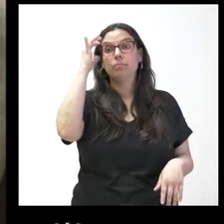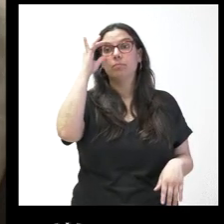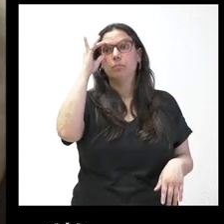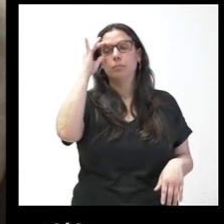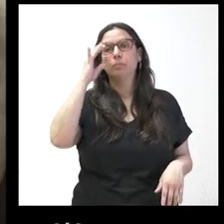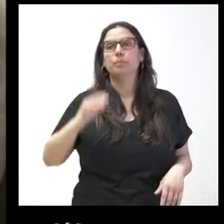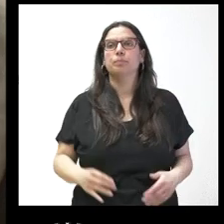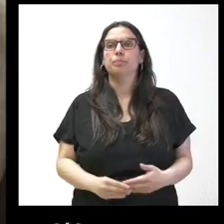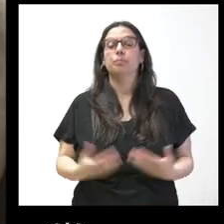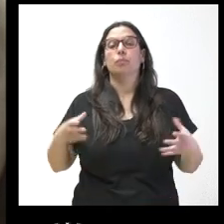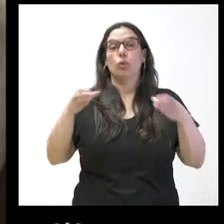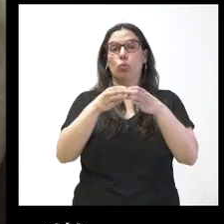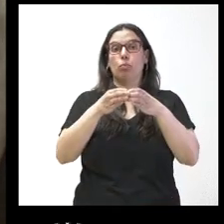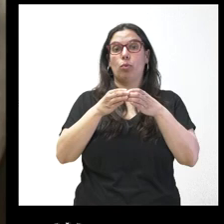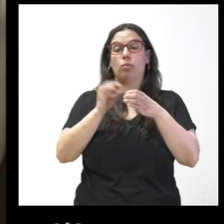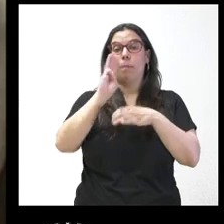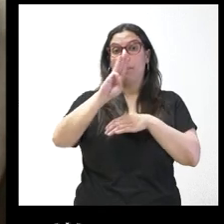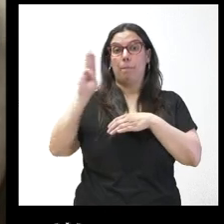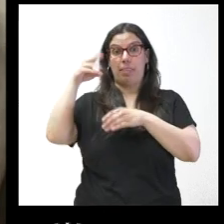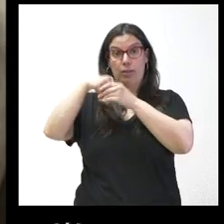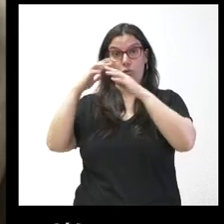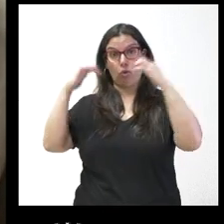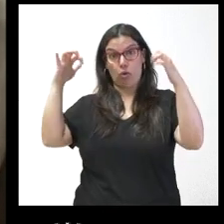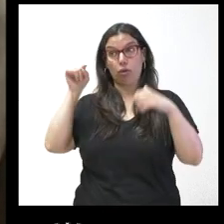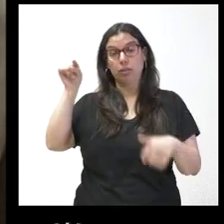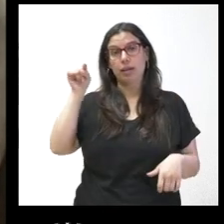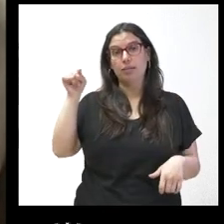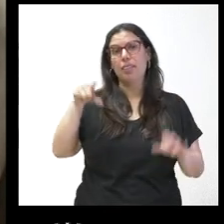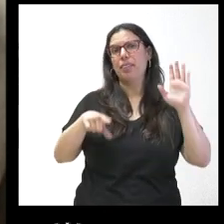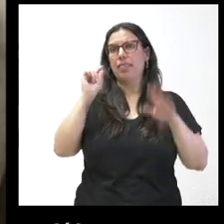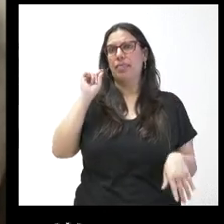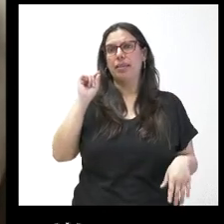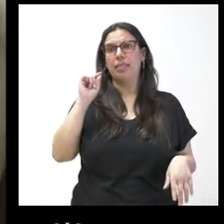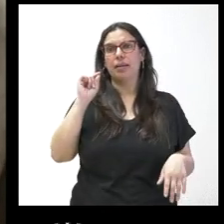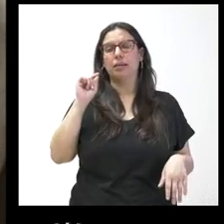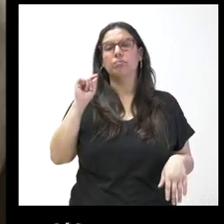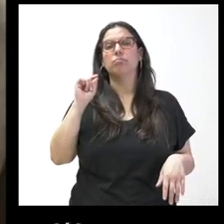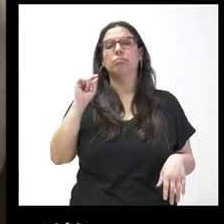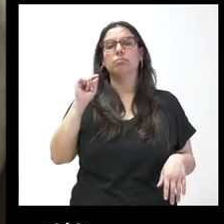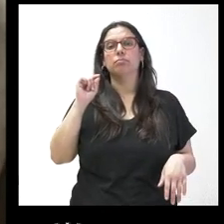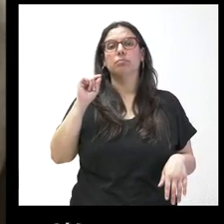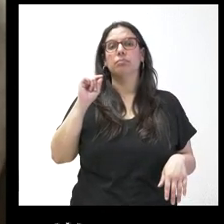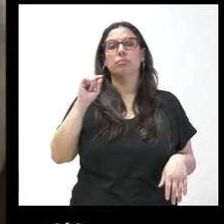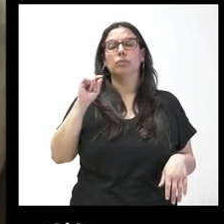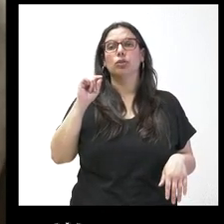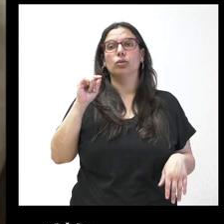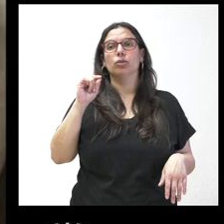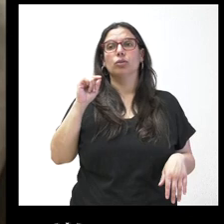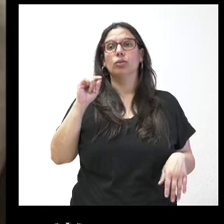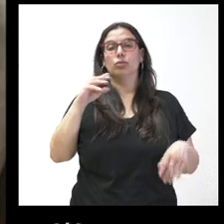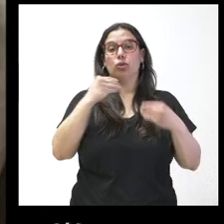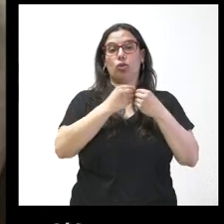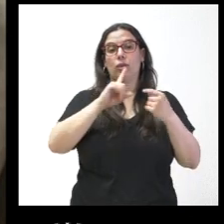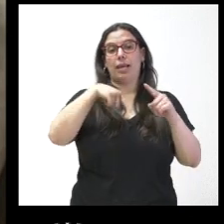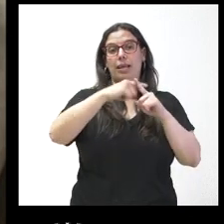el grupo parlamentario popular ha decidido no debatir con el que fue vicepresidente de la Junta de